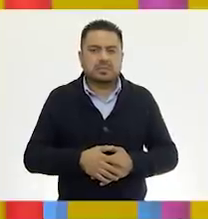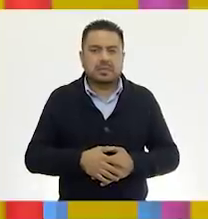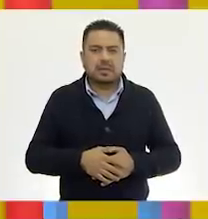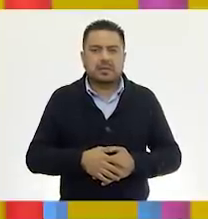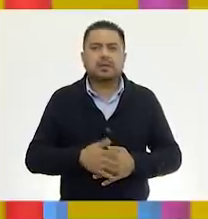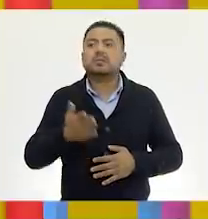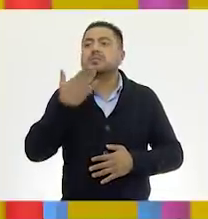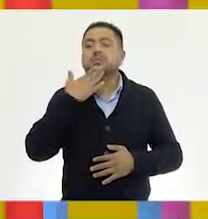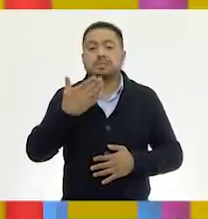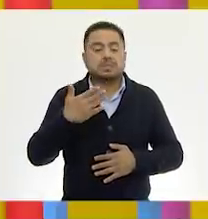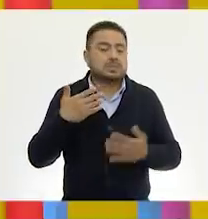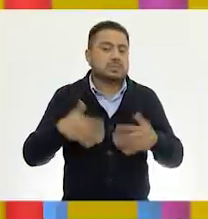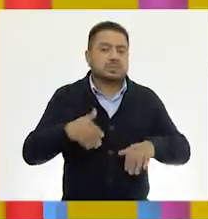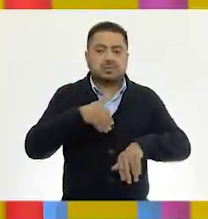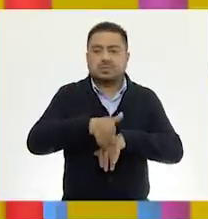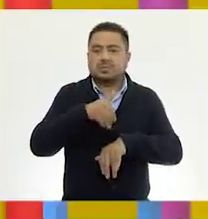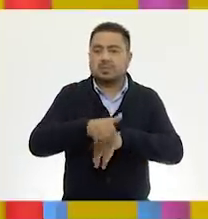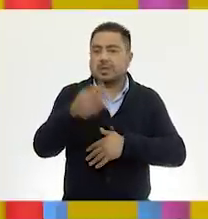Muy bien, 3.